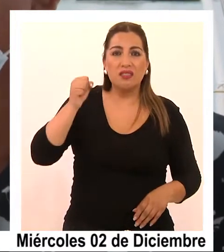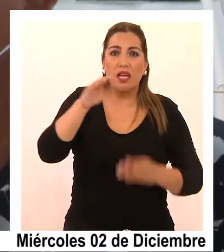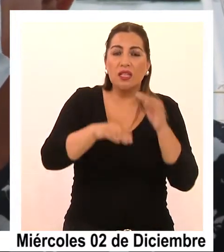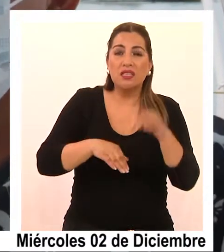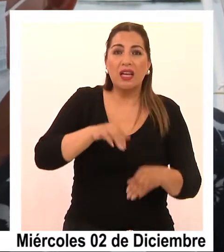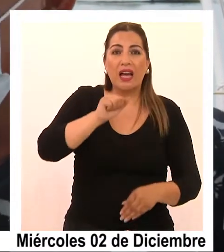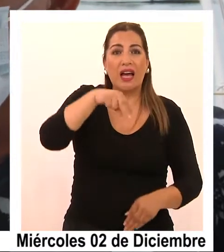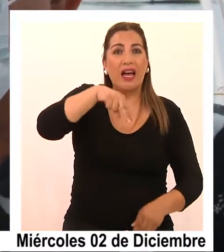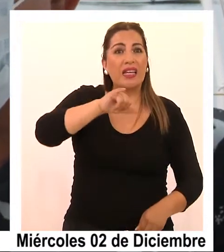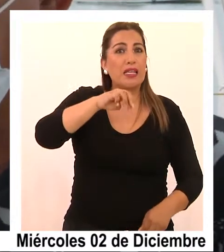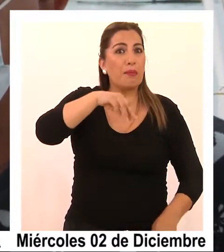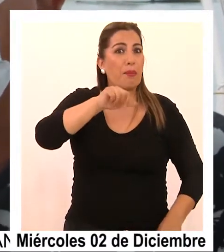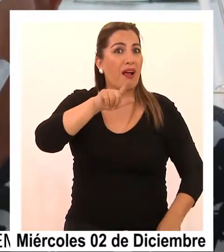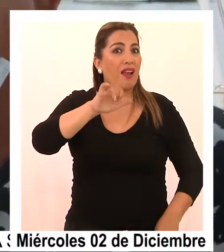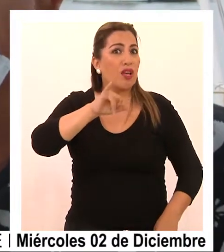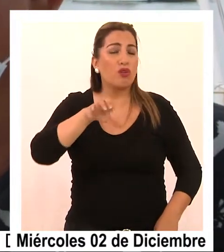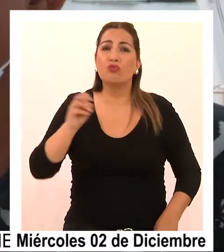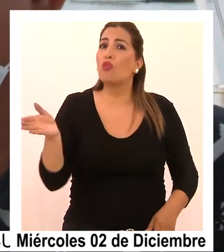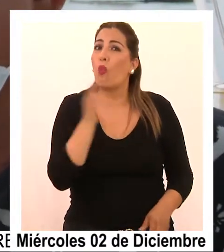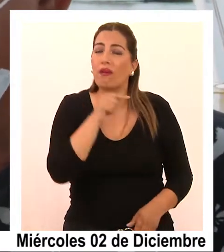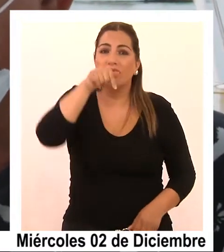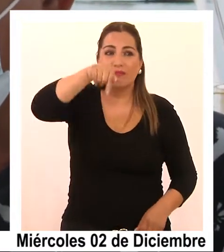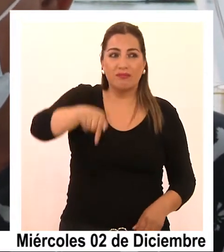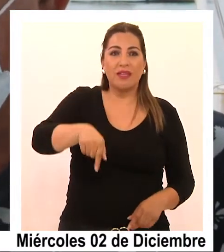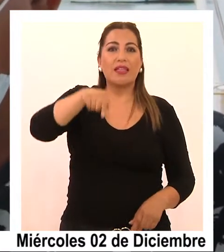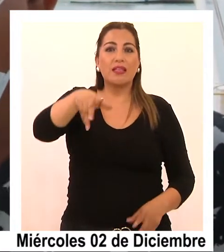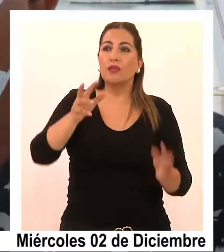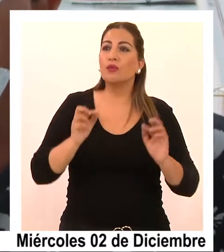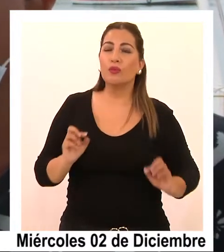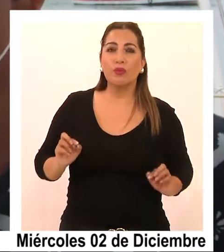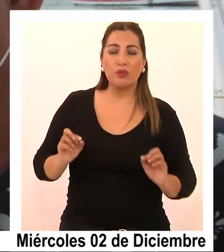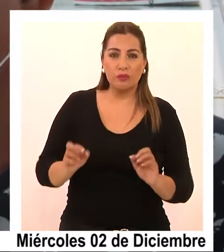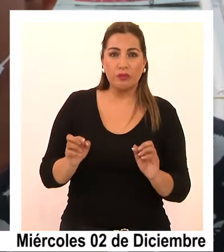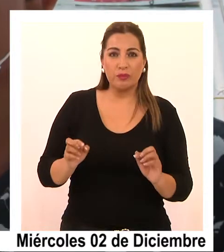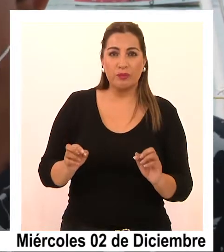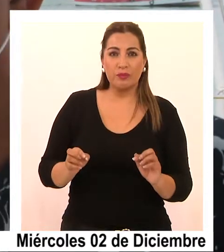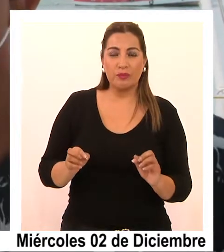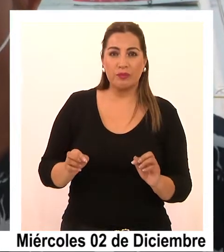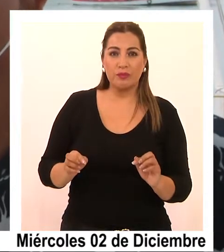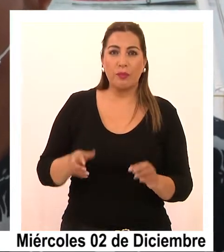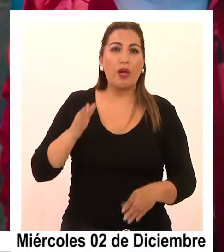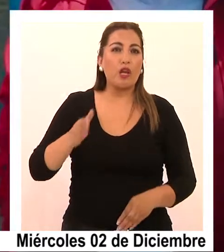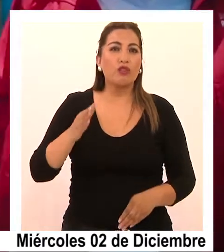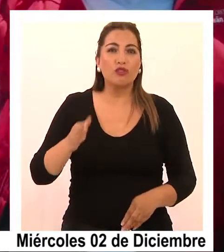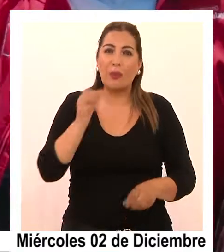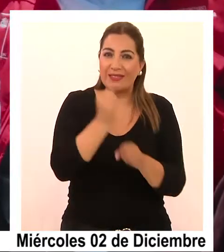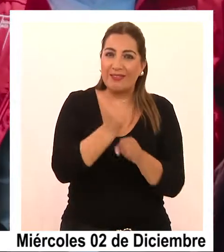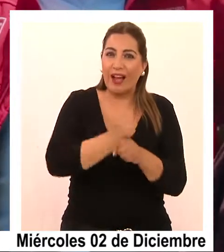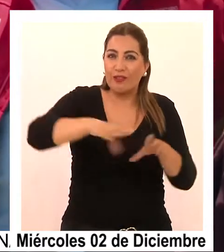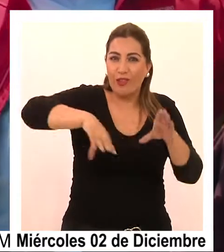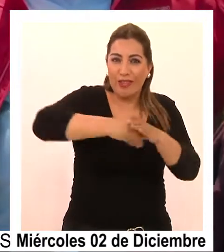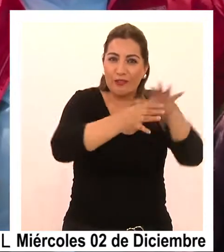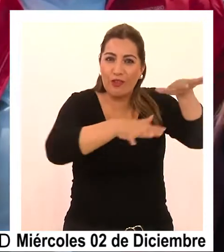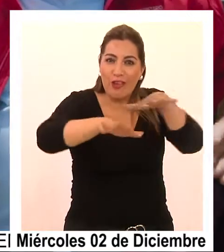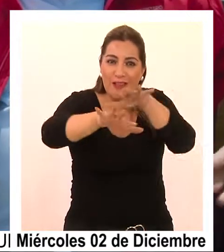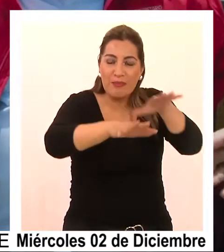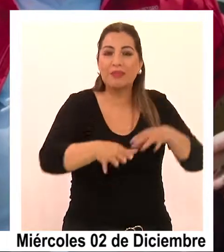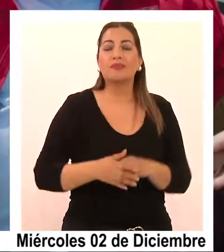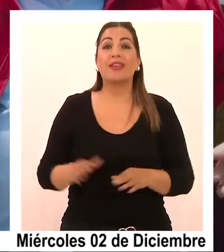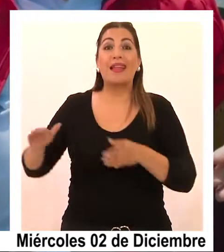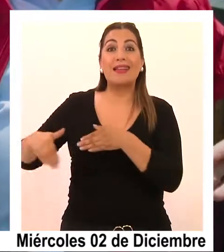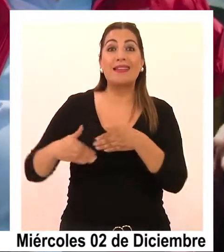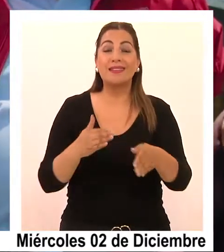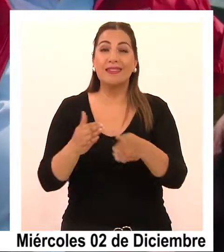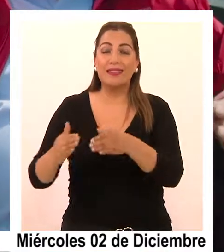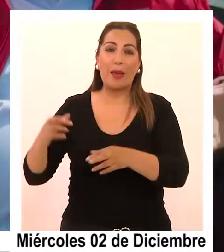área de manejo. Y ya no hay lados para más área de manejo, entonces tenemos la oportunidad y tenemos para seguir cultivando. La ruta turística patrimonial de la